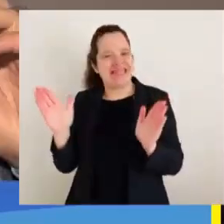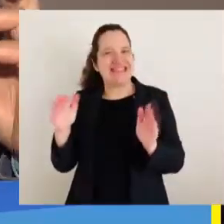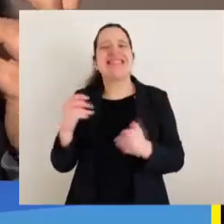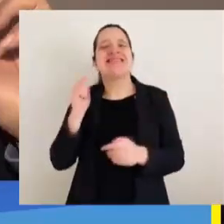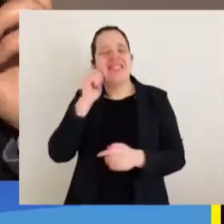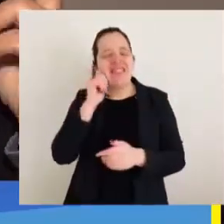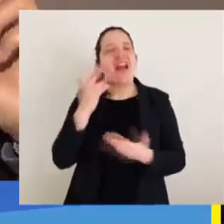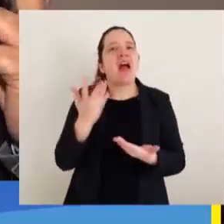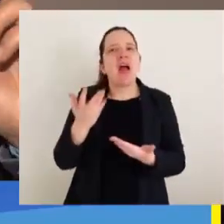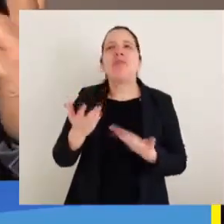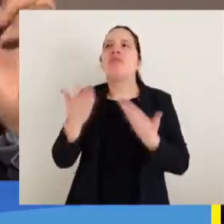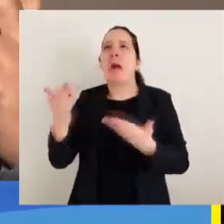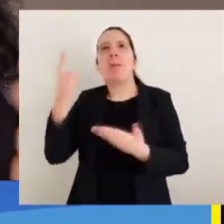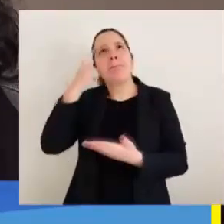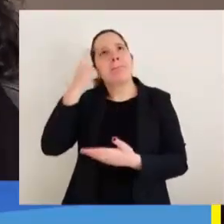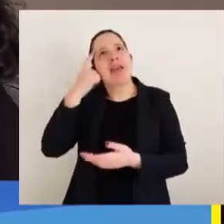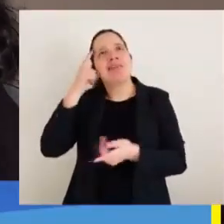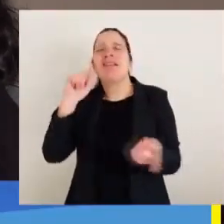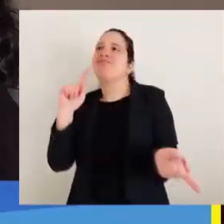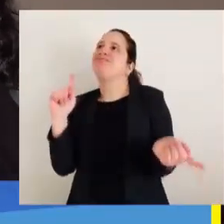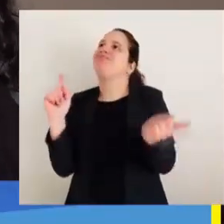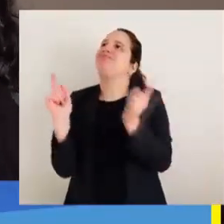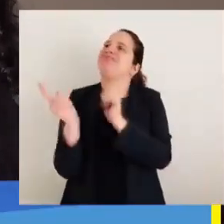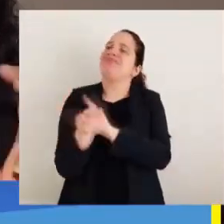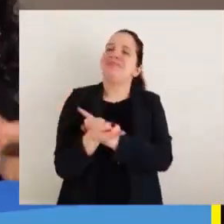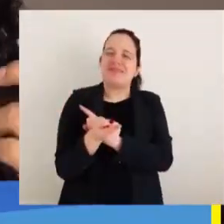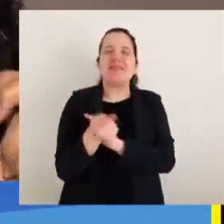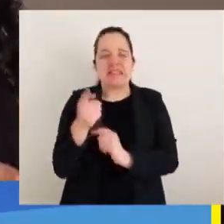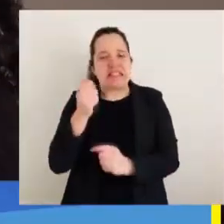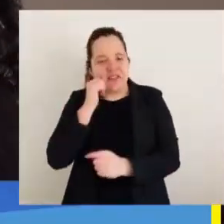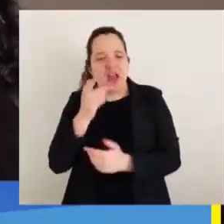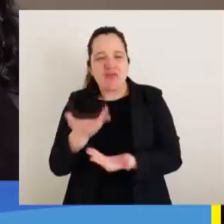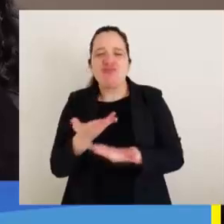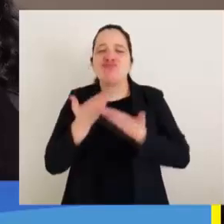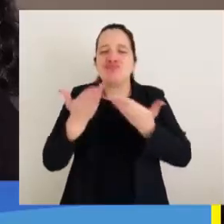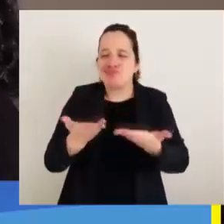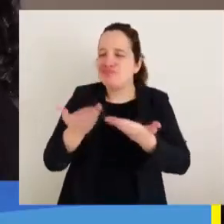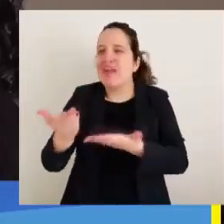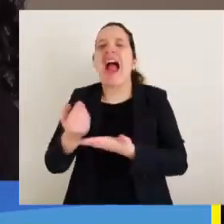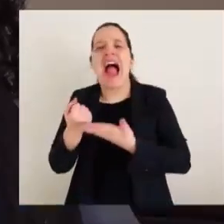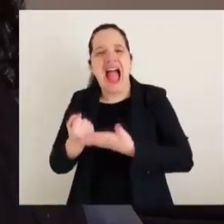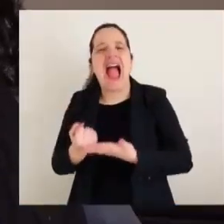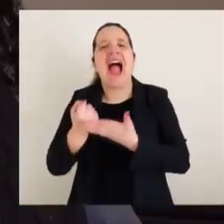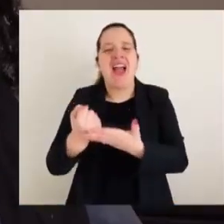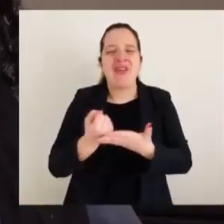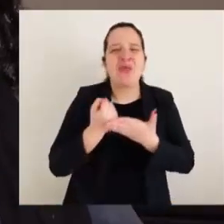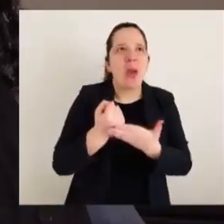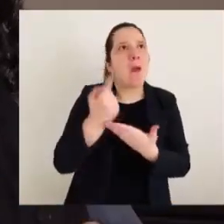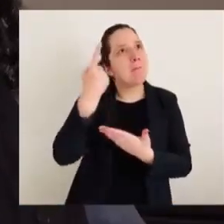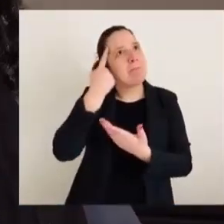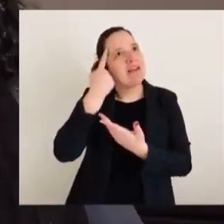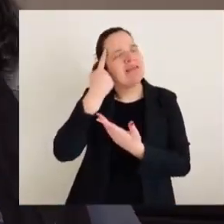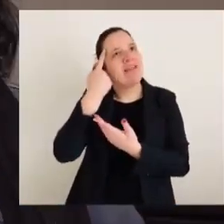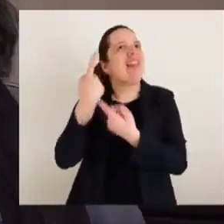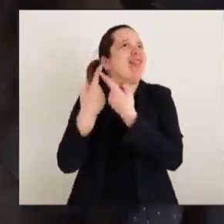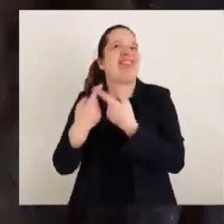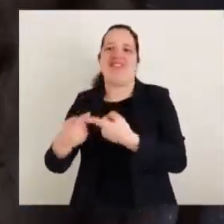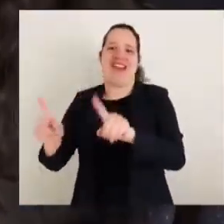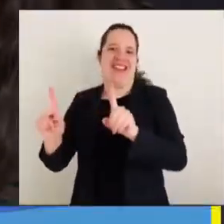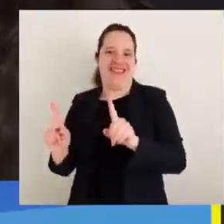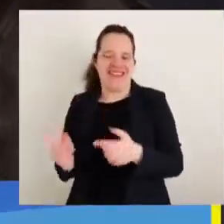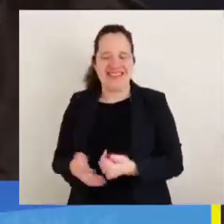les cambian la mentalidad a los niños, entonces es un switch ahí que les van cambiando que los ayuda a pensar de otra manera.